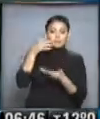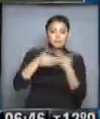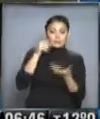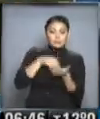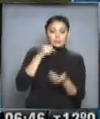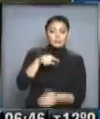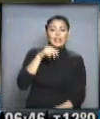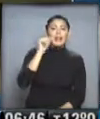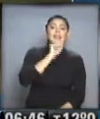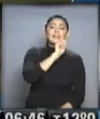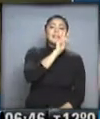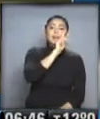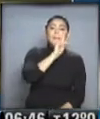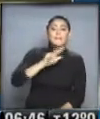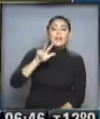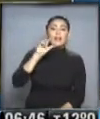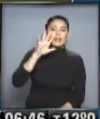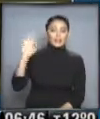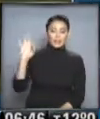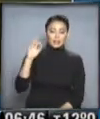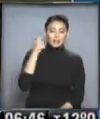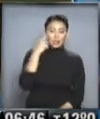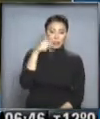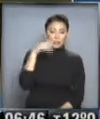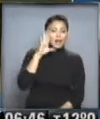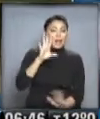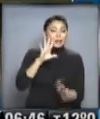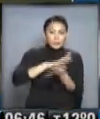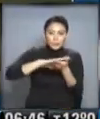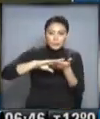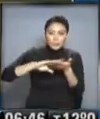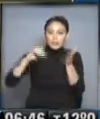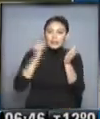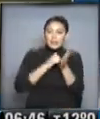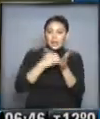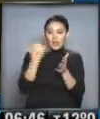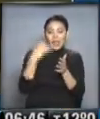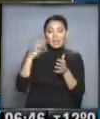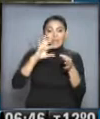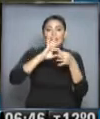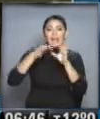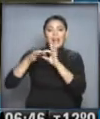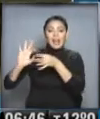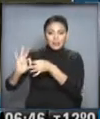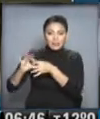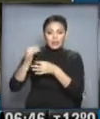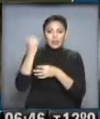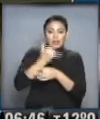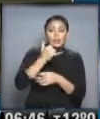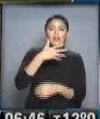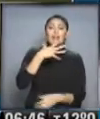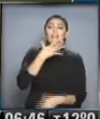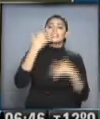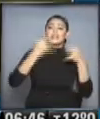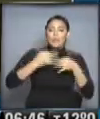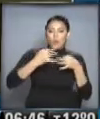kilómetro 3500. Bueno, la calzada está con hielo. Atención, hay que portar cadenas. Hay patrullaje a cargo de la Agencia Nacional de Seguridad